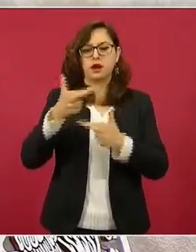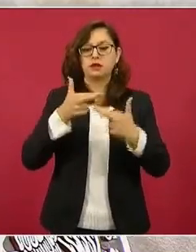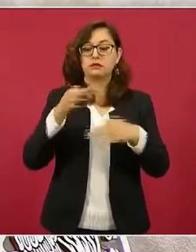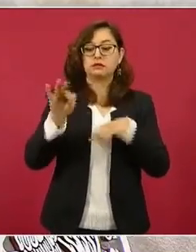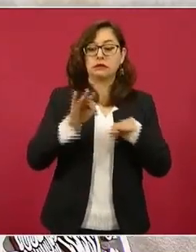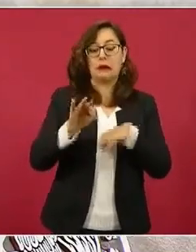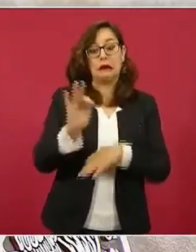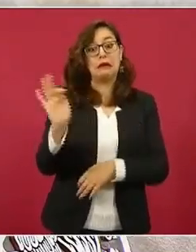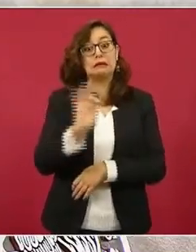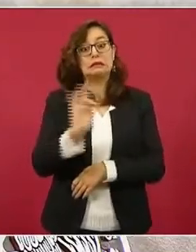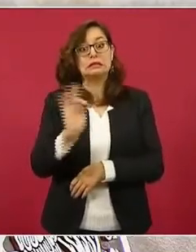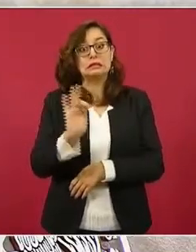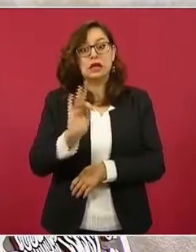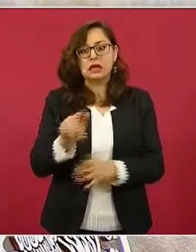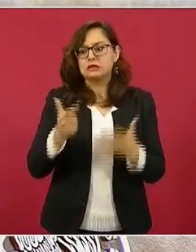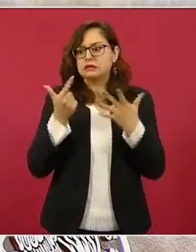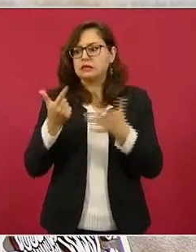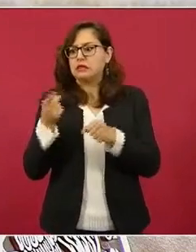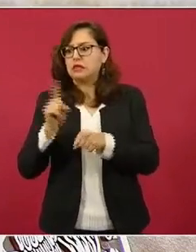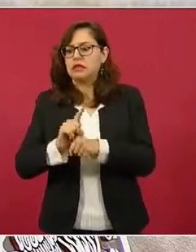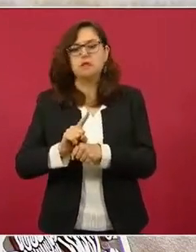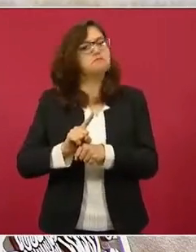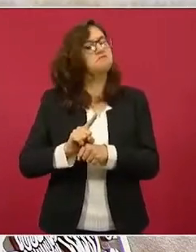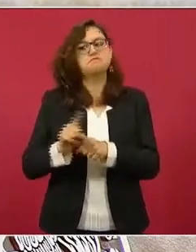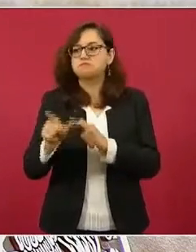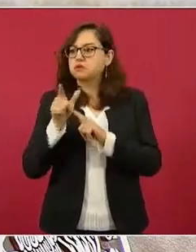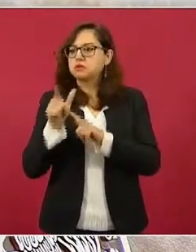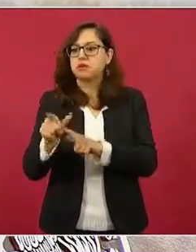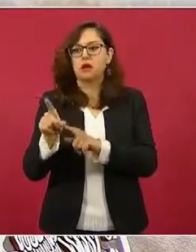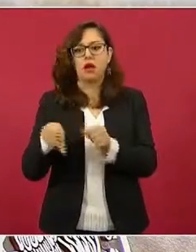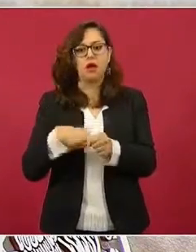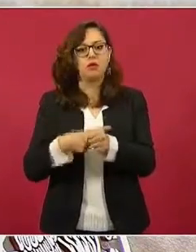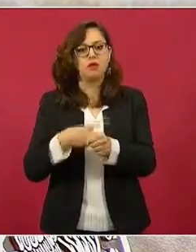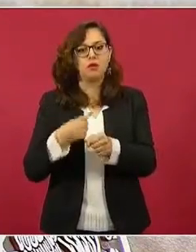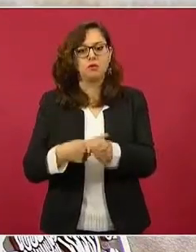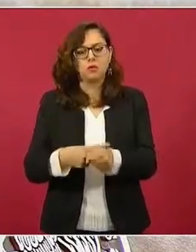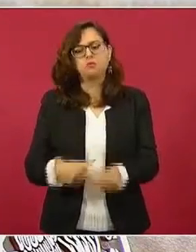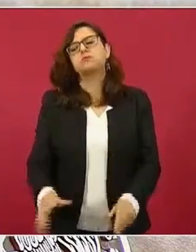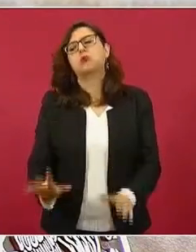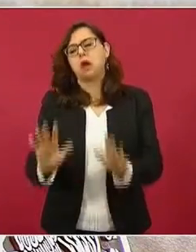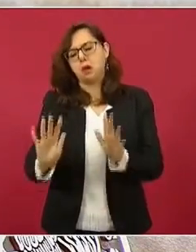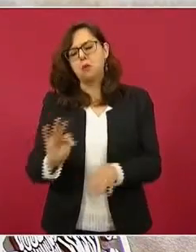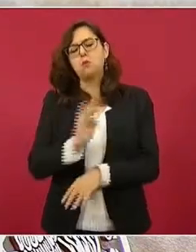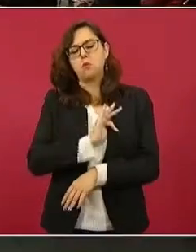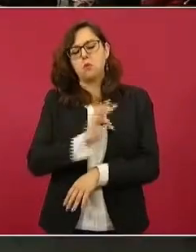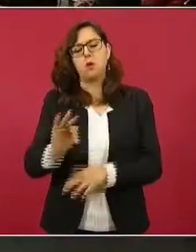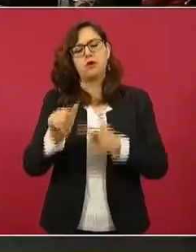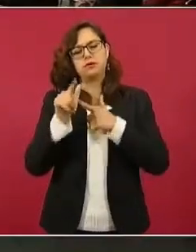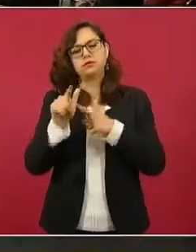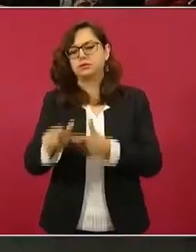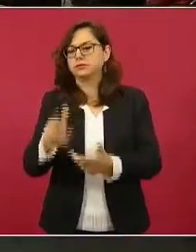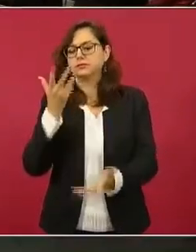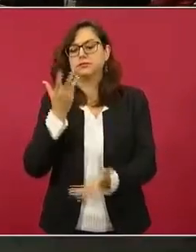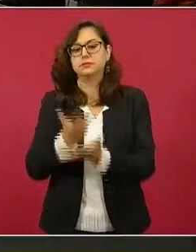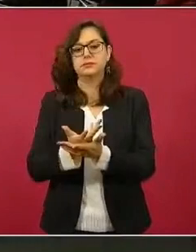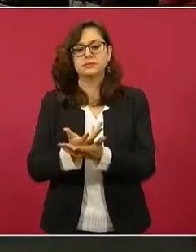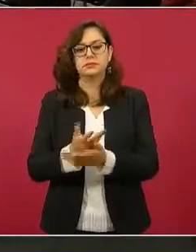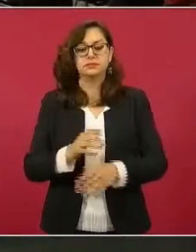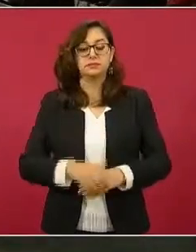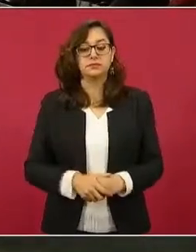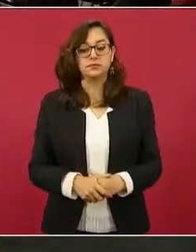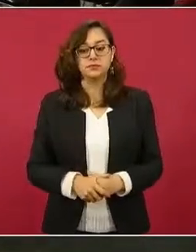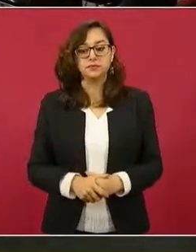valoración médica y en ese caso será el médico el que determine si se necesita un periodo mayor. ¿Sabe usted?